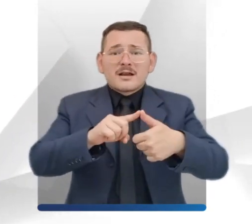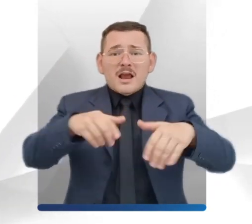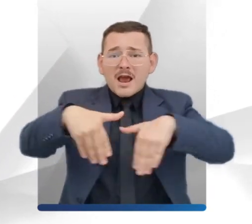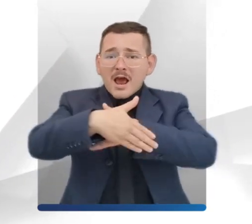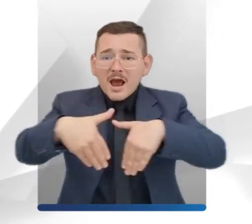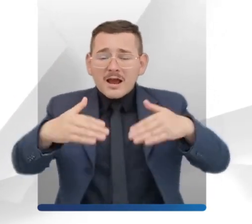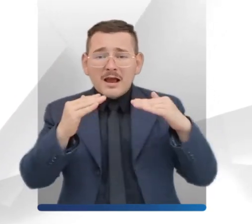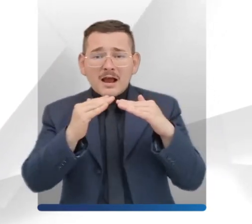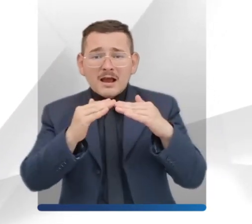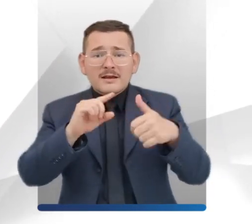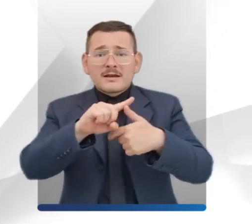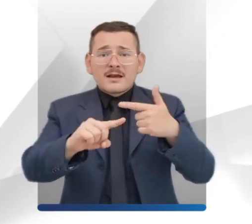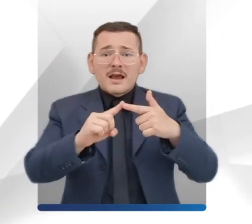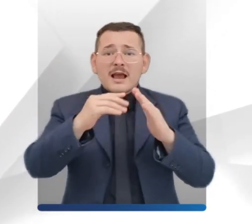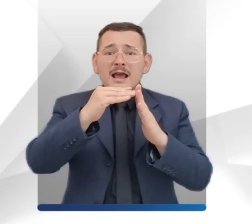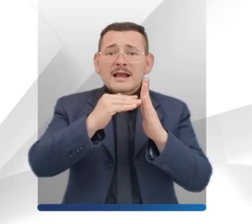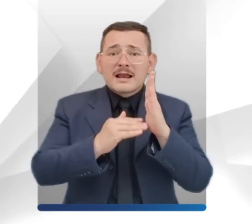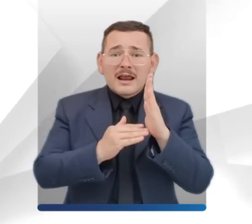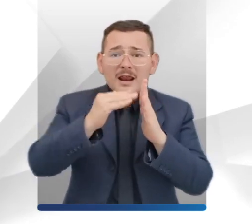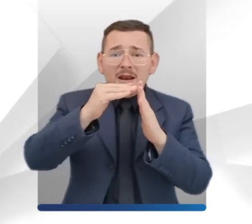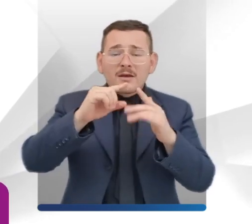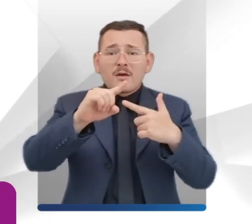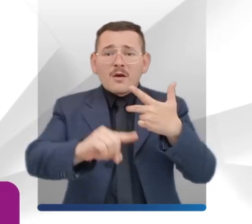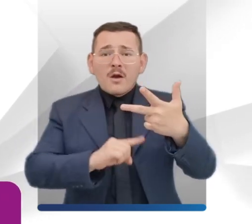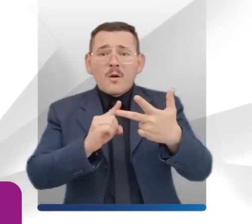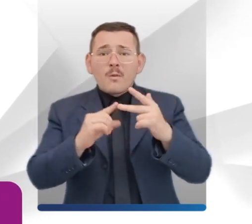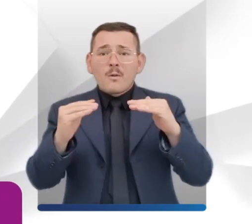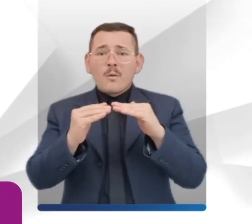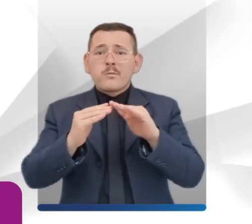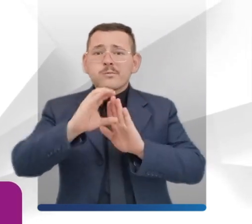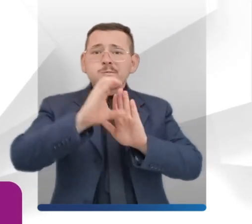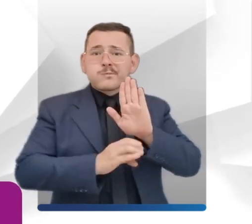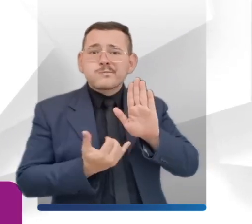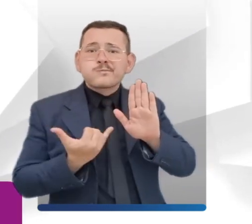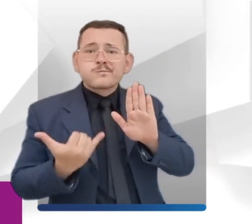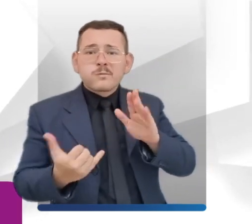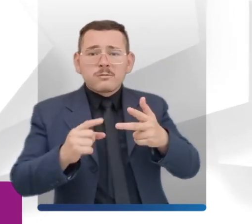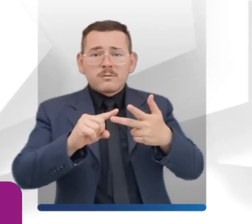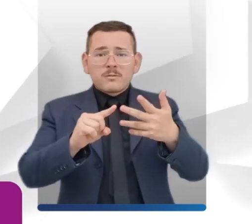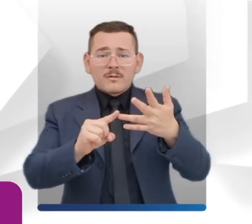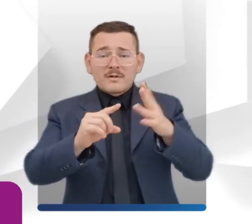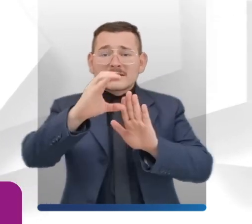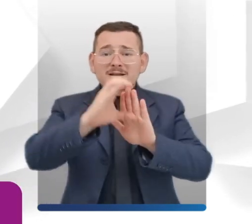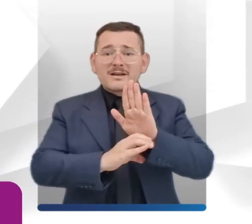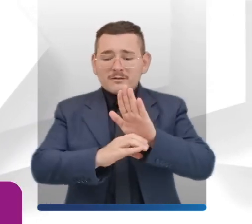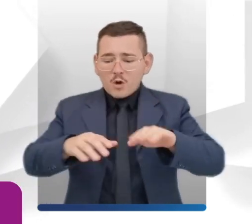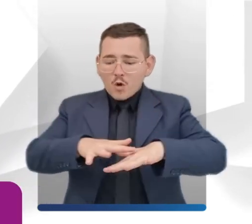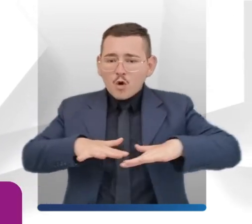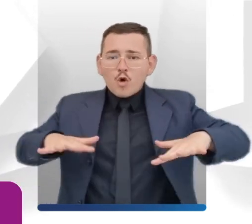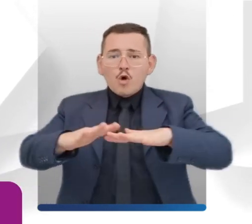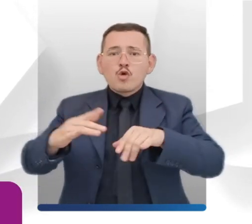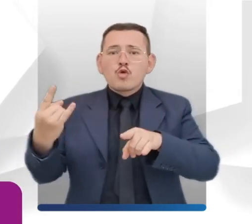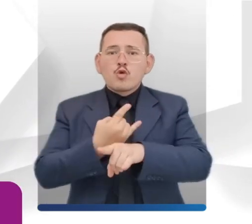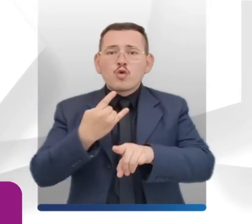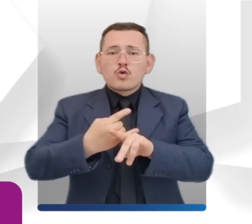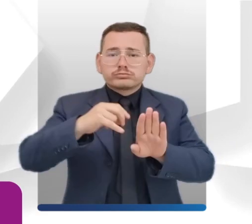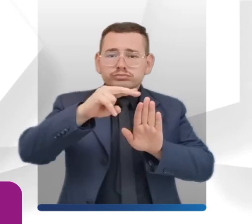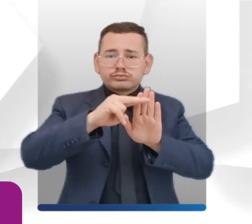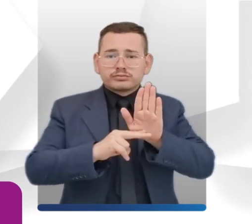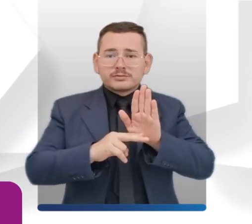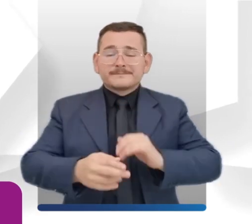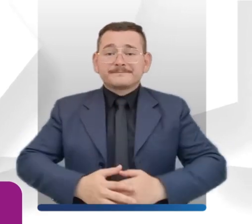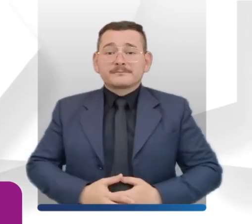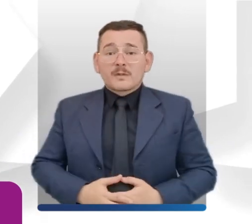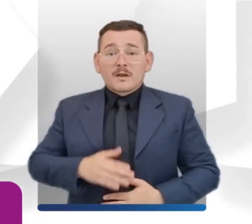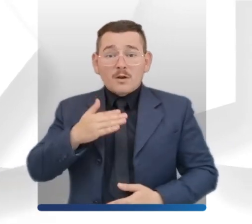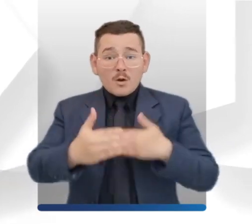certificados de nomenclatura, estratificación, existencia territorial urbana y rural y el certificado de uso